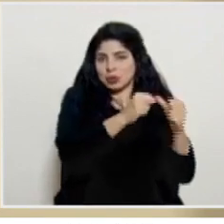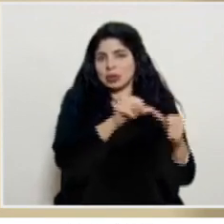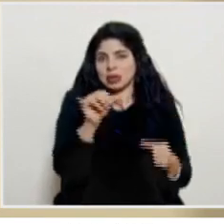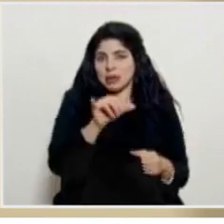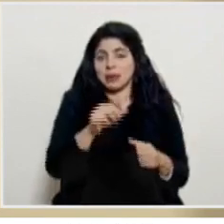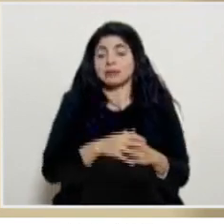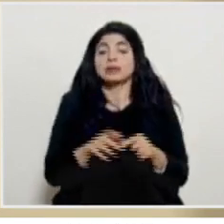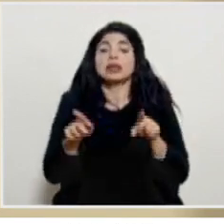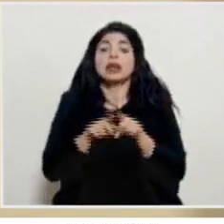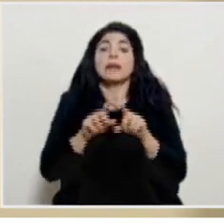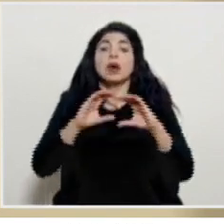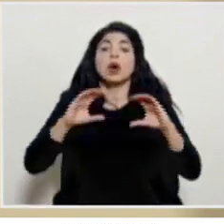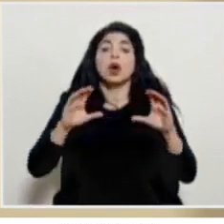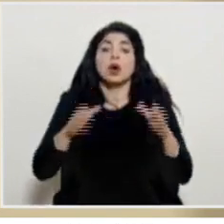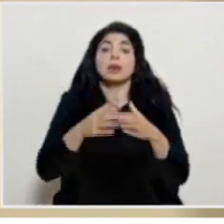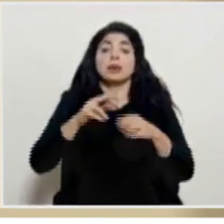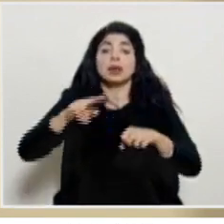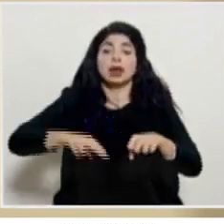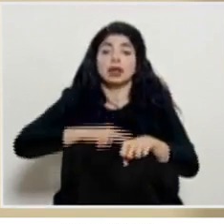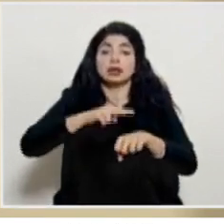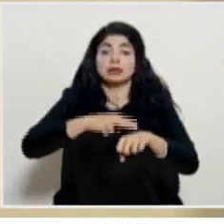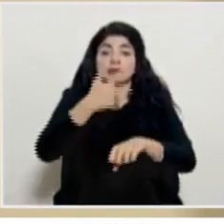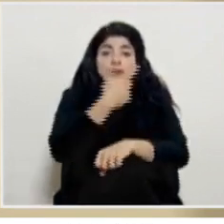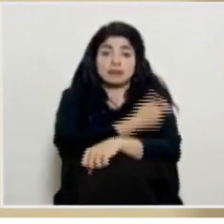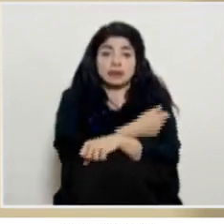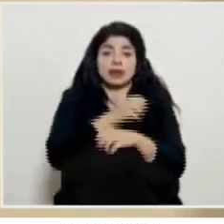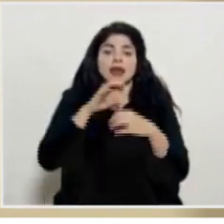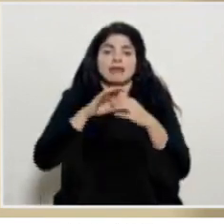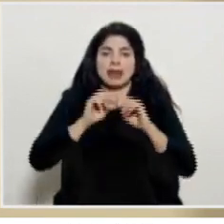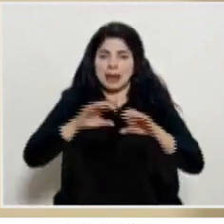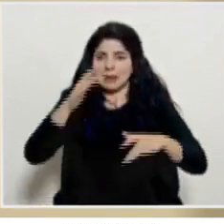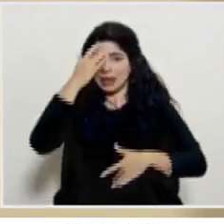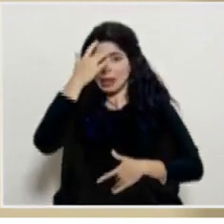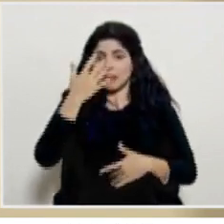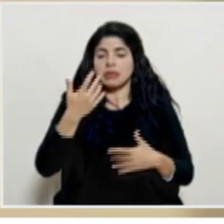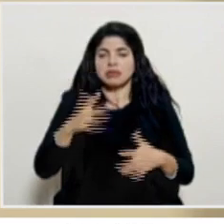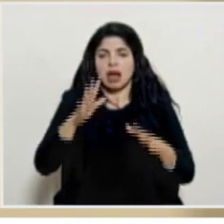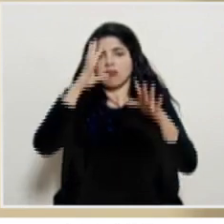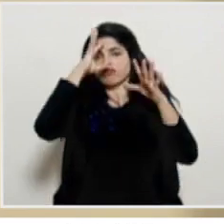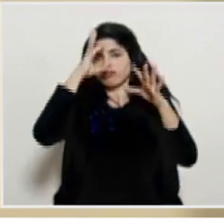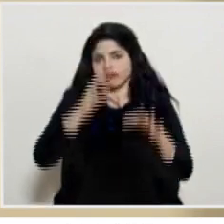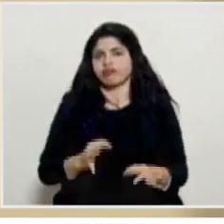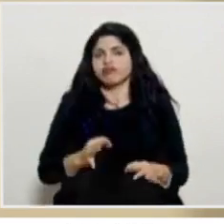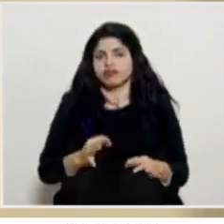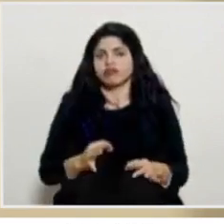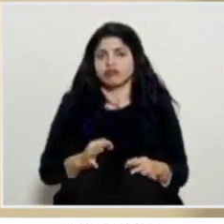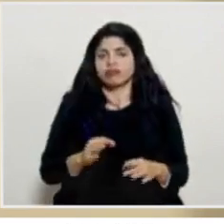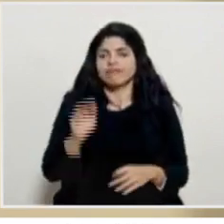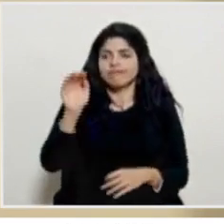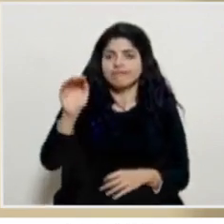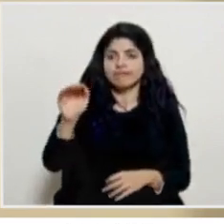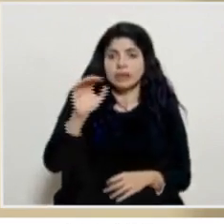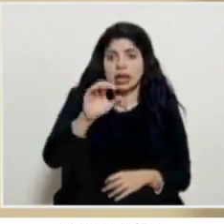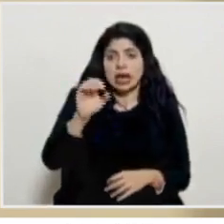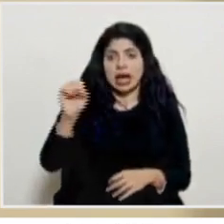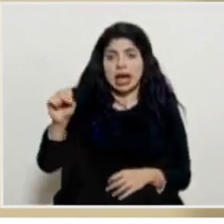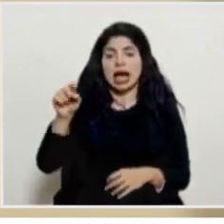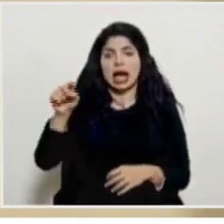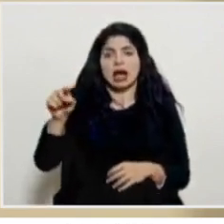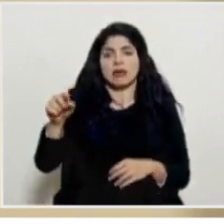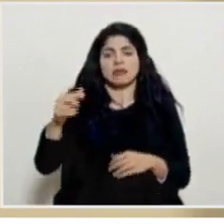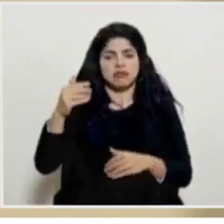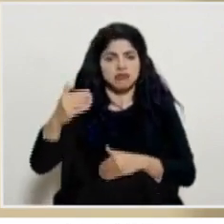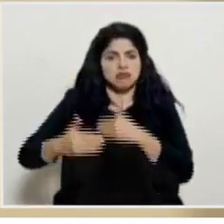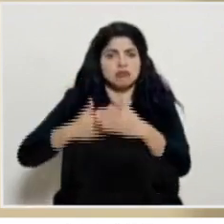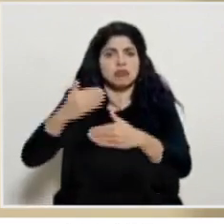la Comisión Nacional de Vacunación y Epidemiología tomó el acuerdo de indicarle a la Caja que ejecute las